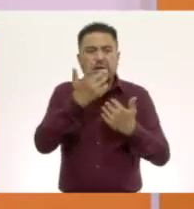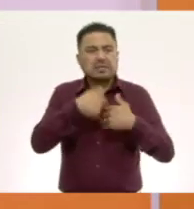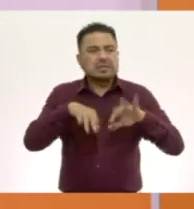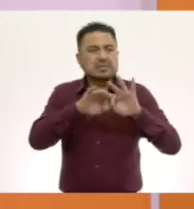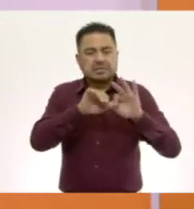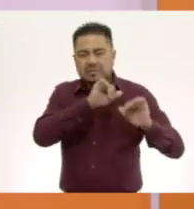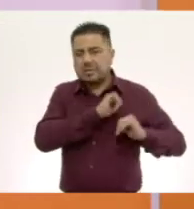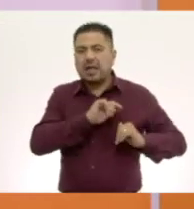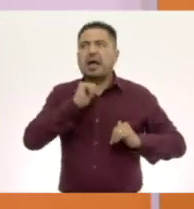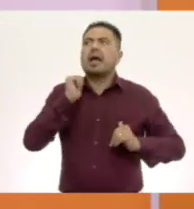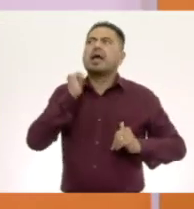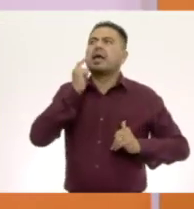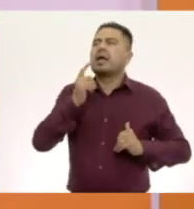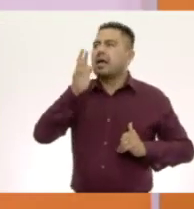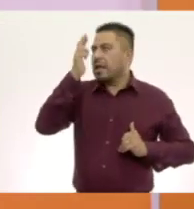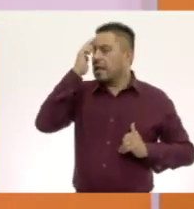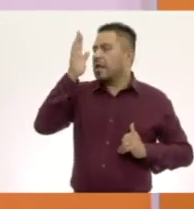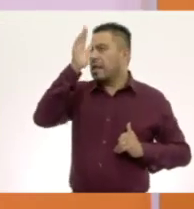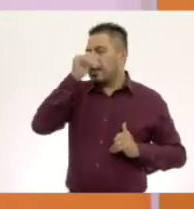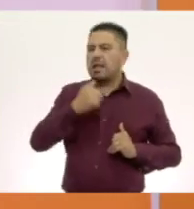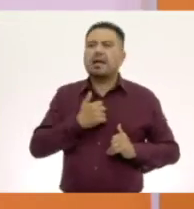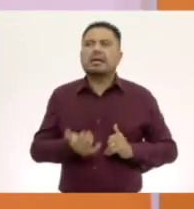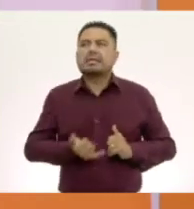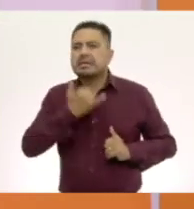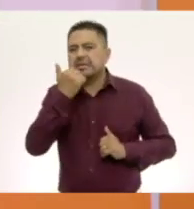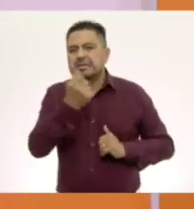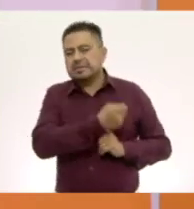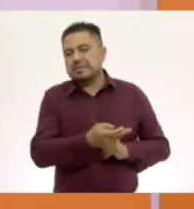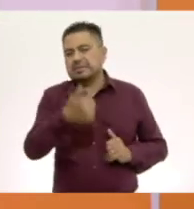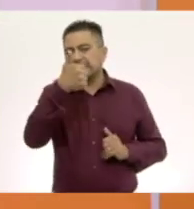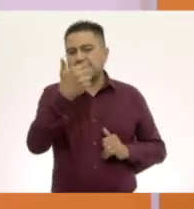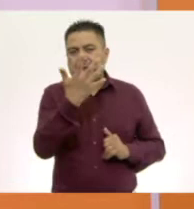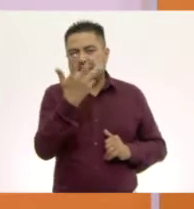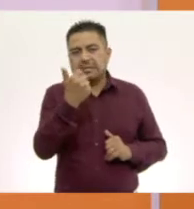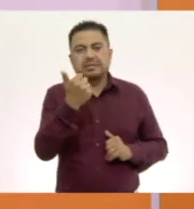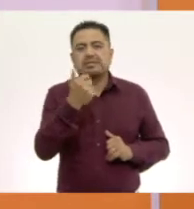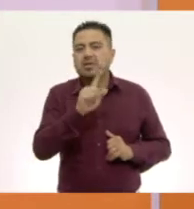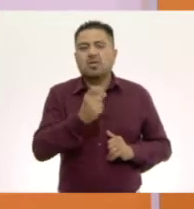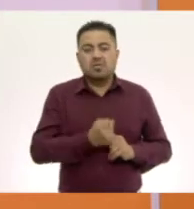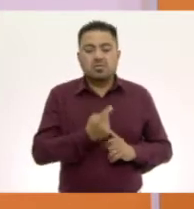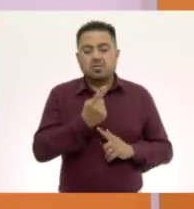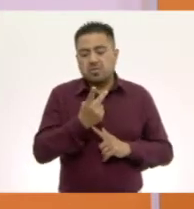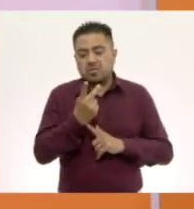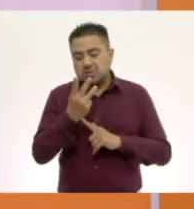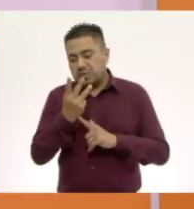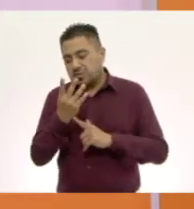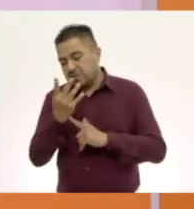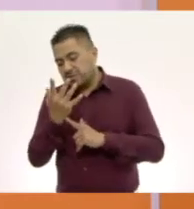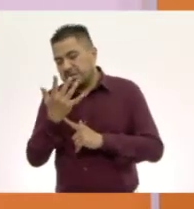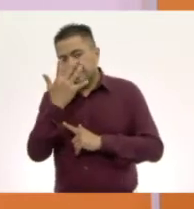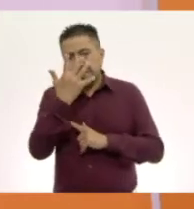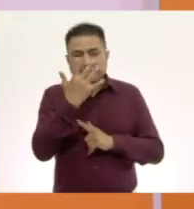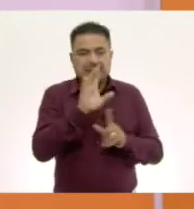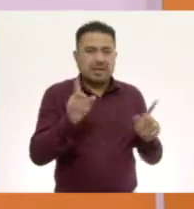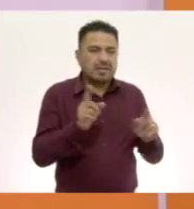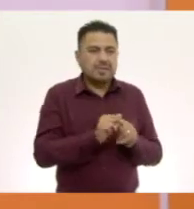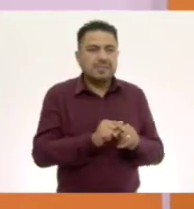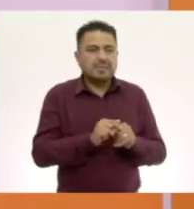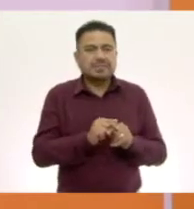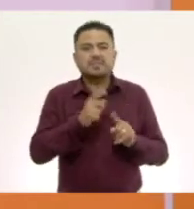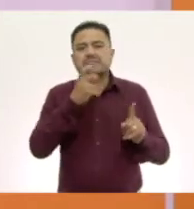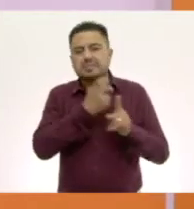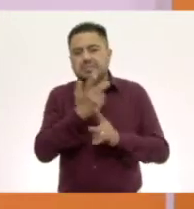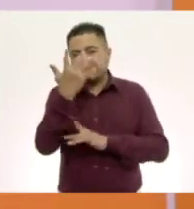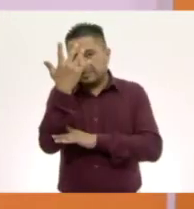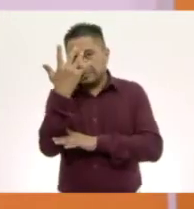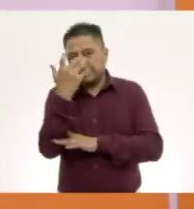me equivoqué y puse seis dedos. Uno, dos, tres, cuatro, cinco dedos. ¿Listo? Bueno, parece una manopla, pero es